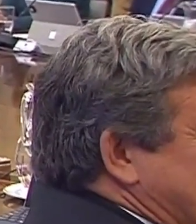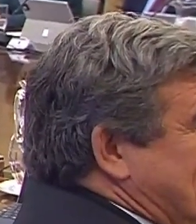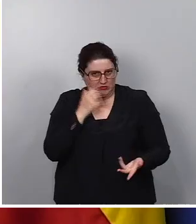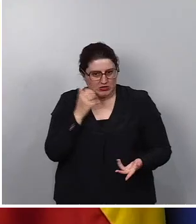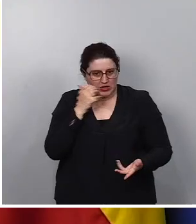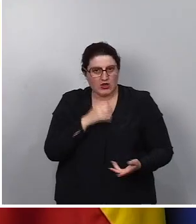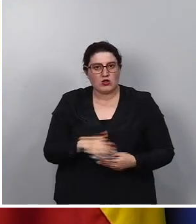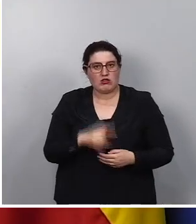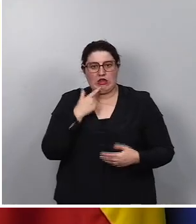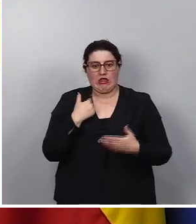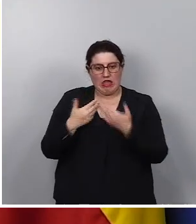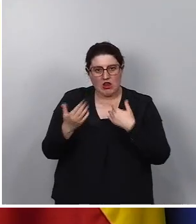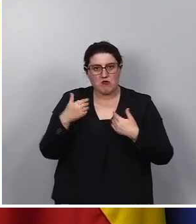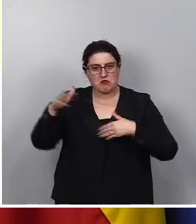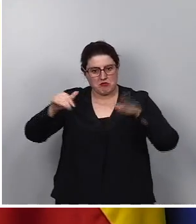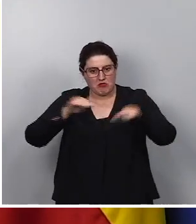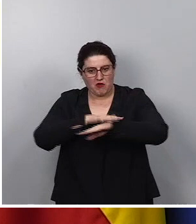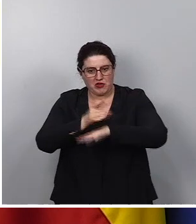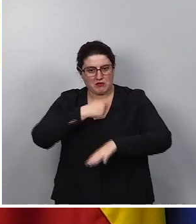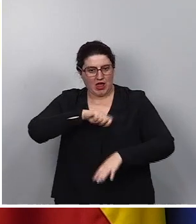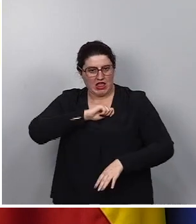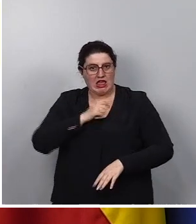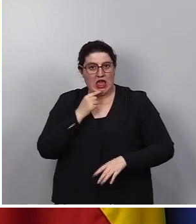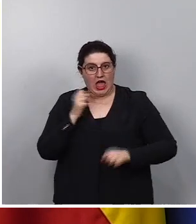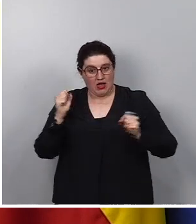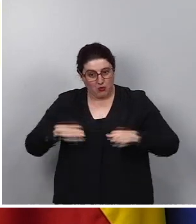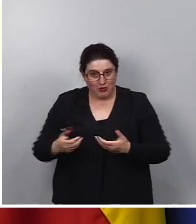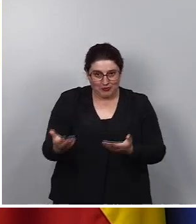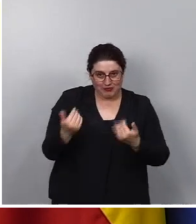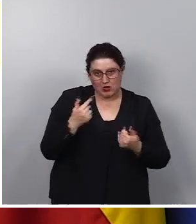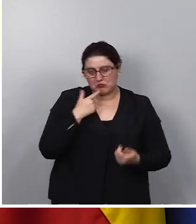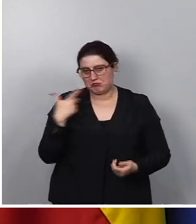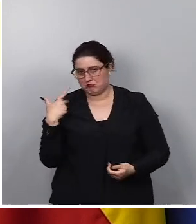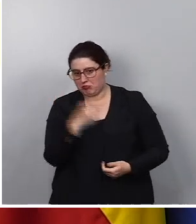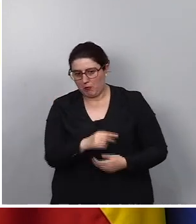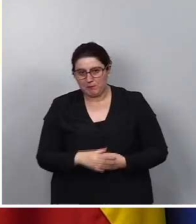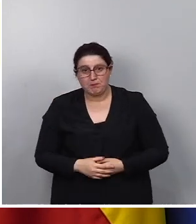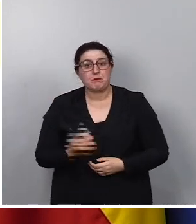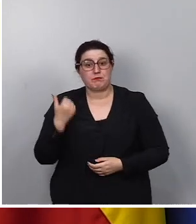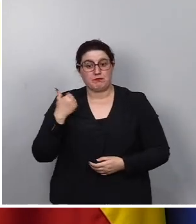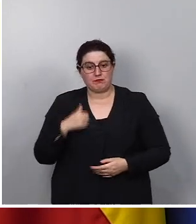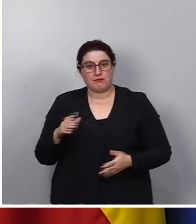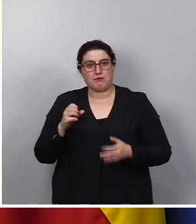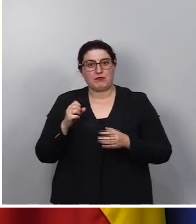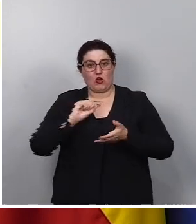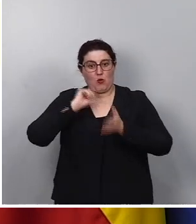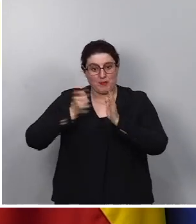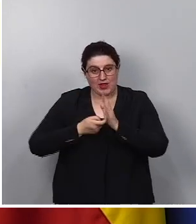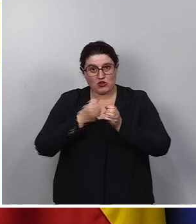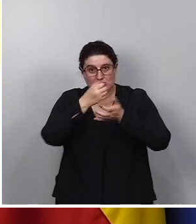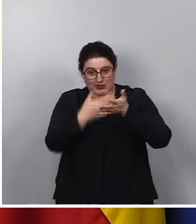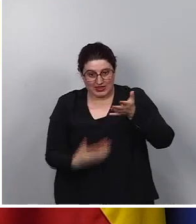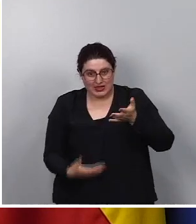de España al diálogo y a intentar llegar a un acuerdo. Completado el expediente y una vez solicitado dictamen al Consejo de Estado,